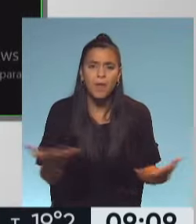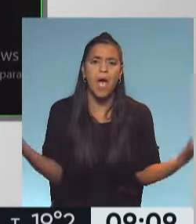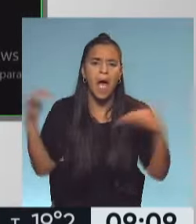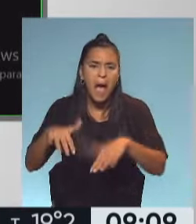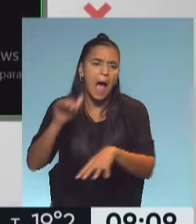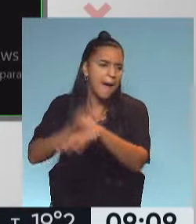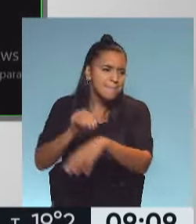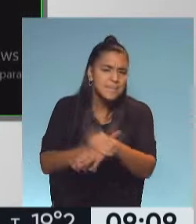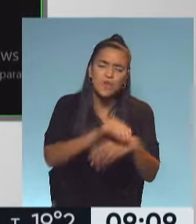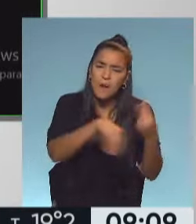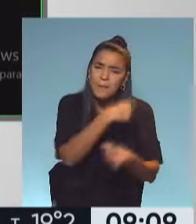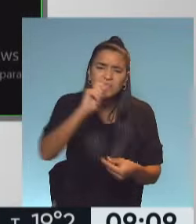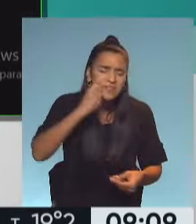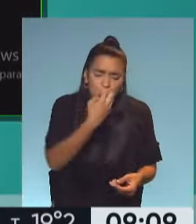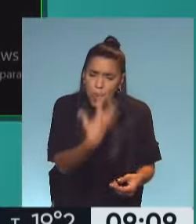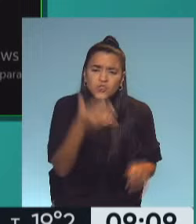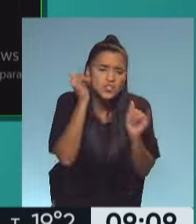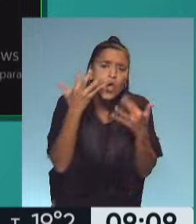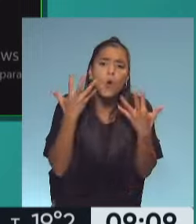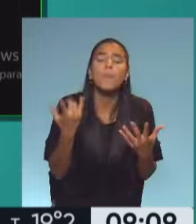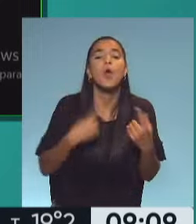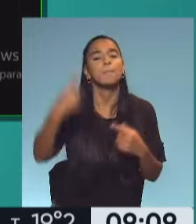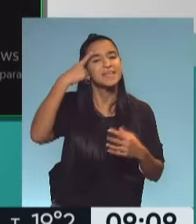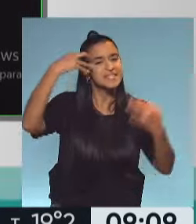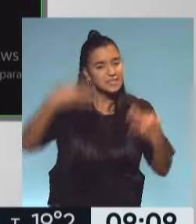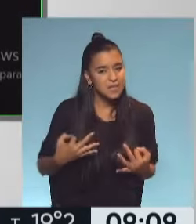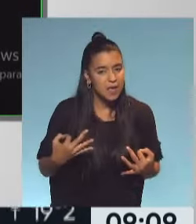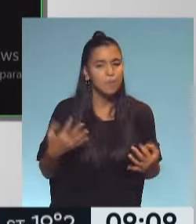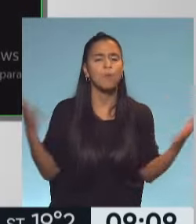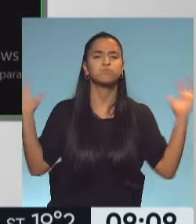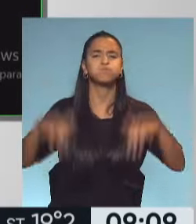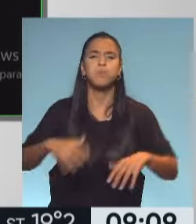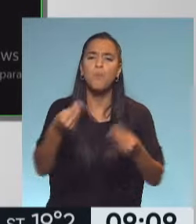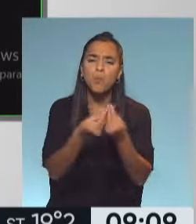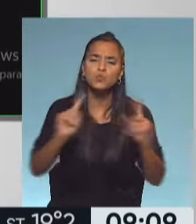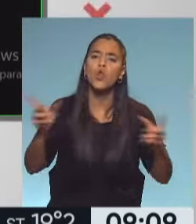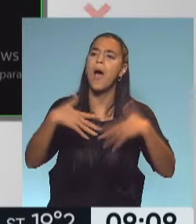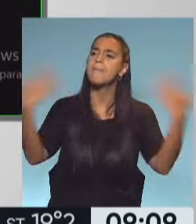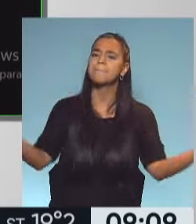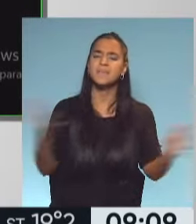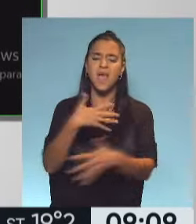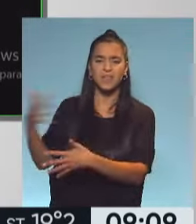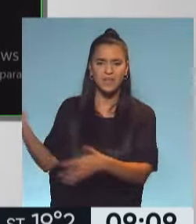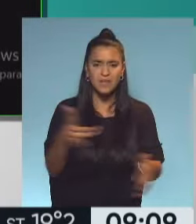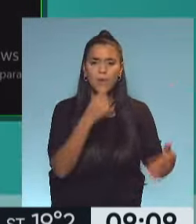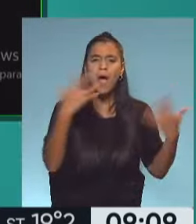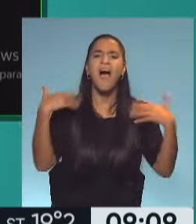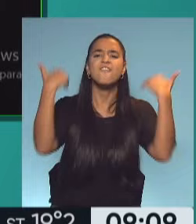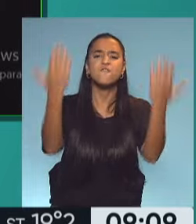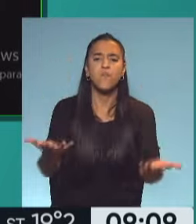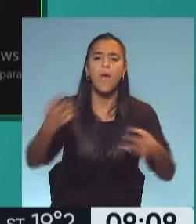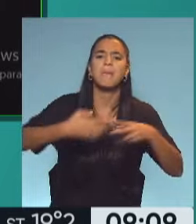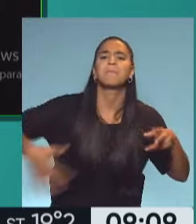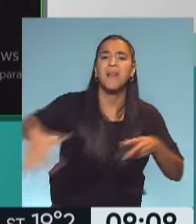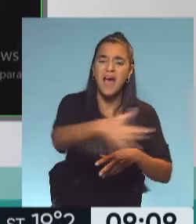amigos, las familias, desde ya que sí, por supuesto. Pero pensémoslo, no seamos tantos, ventilemos los ambientes, si podemos hagámoslo afuera, en una